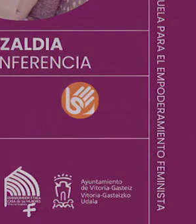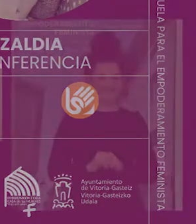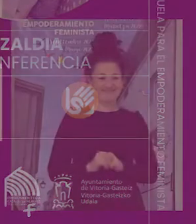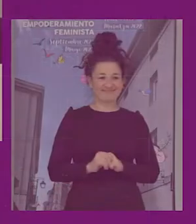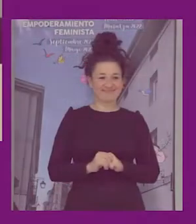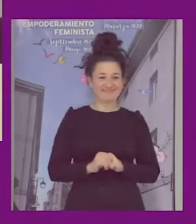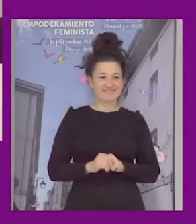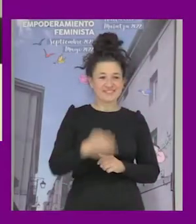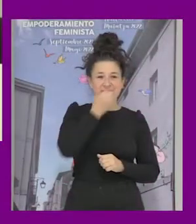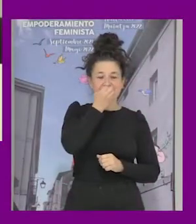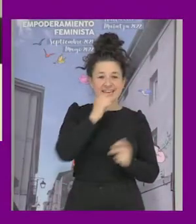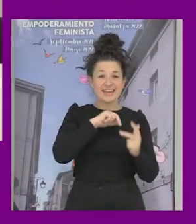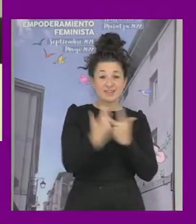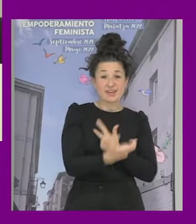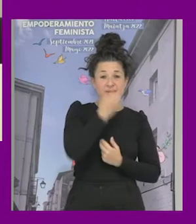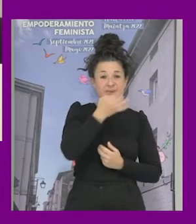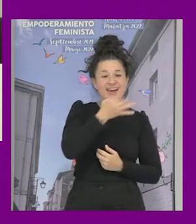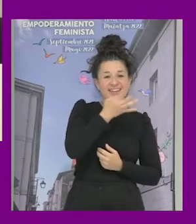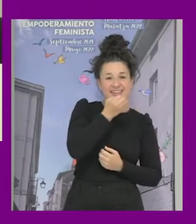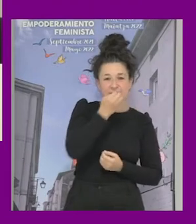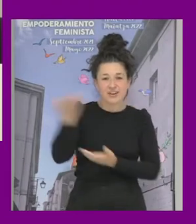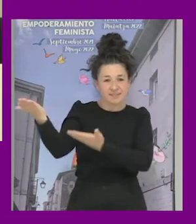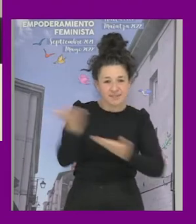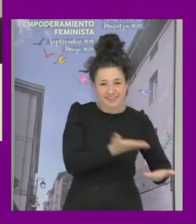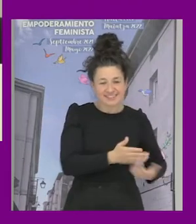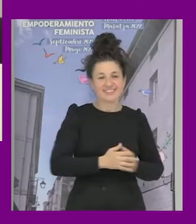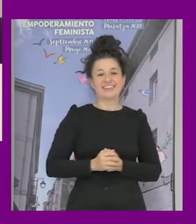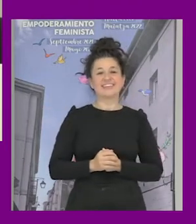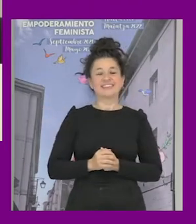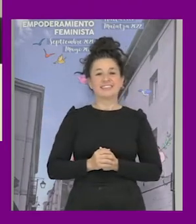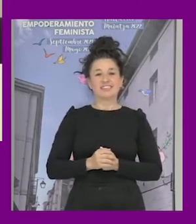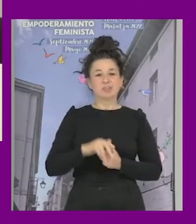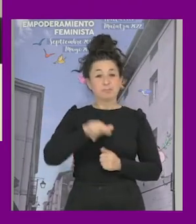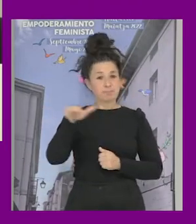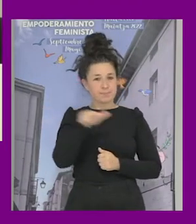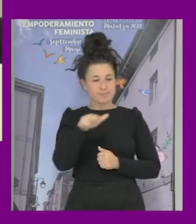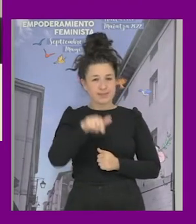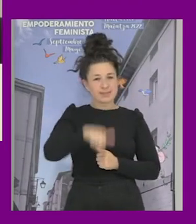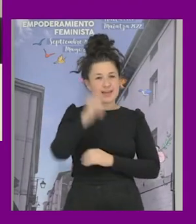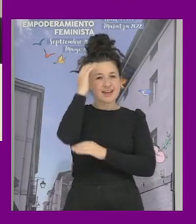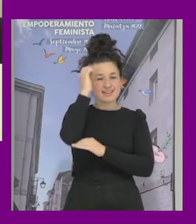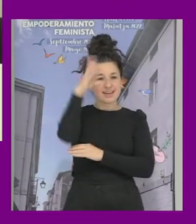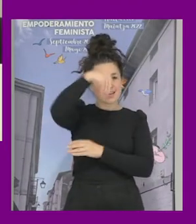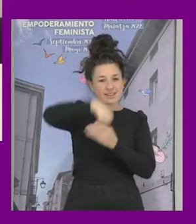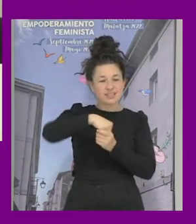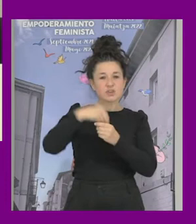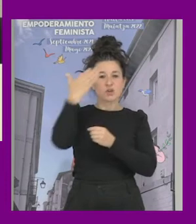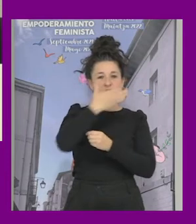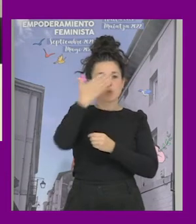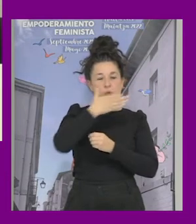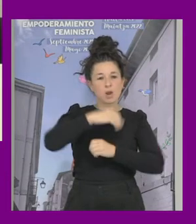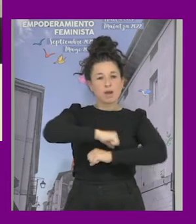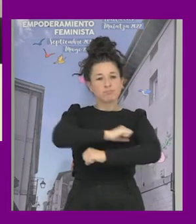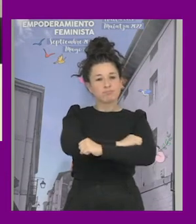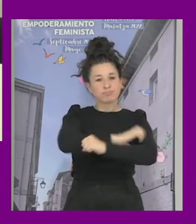bueno a rachal de boneta ongi et orri con esta charla dentro de la escuela de empoderamiento feminista de